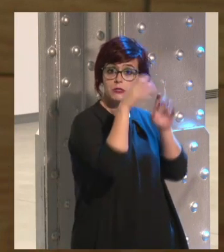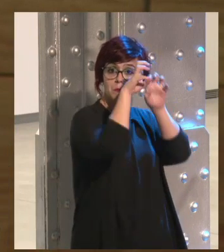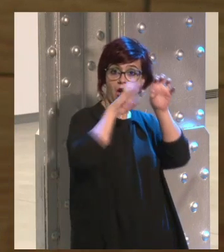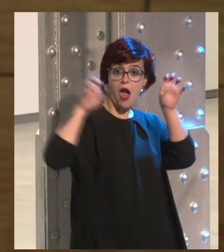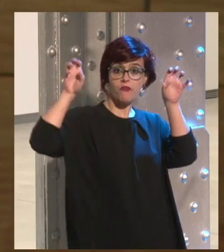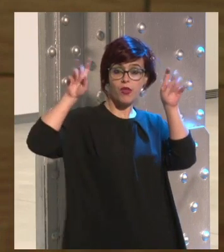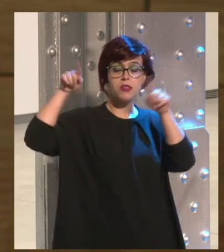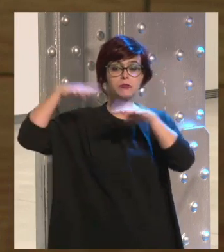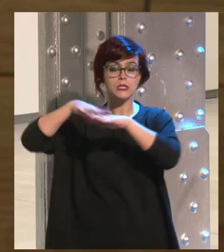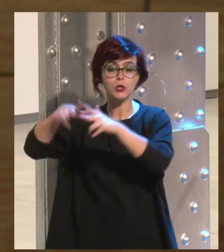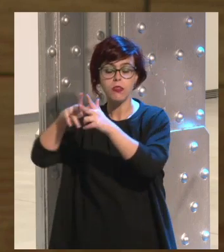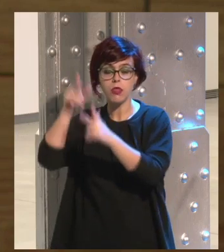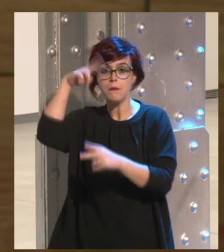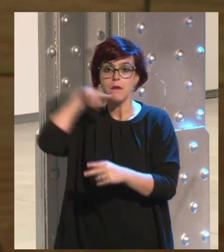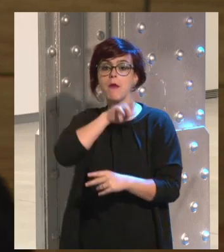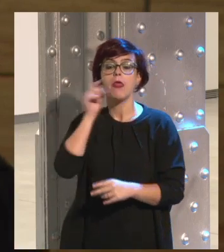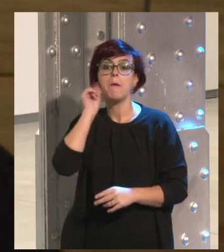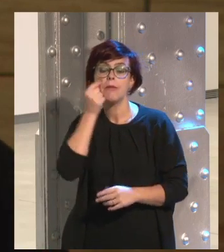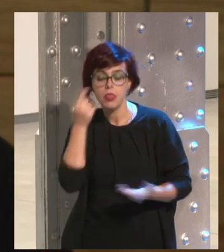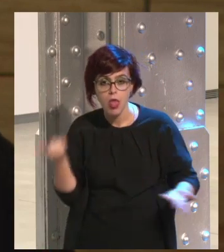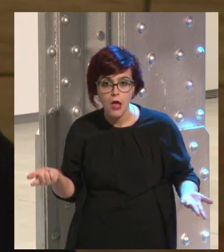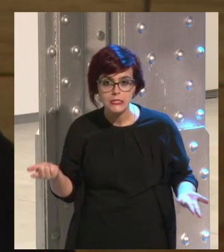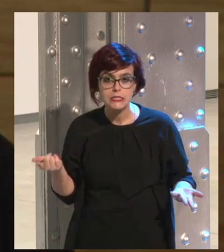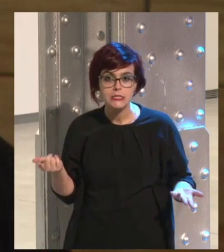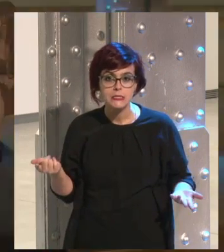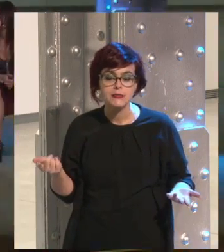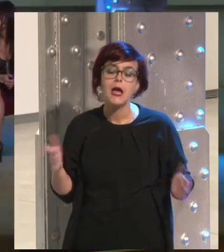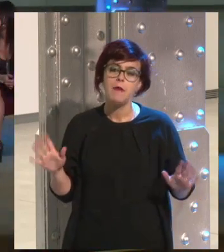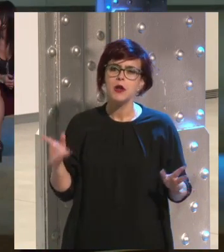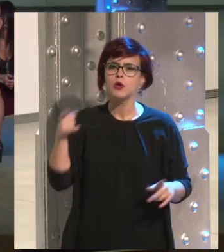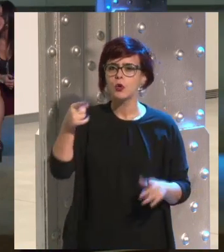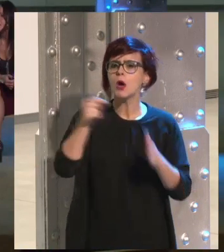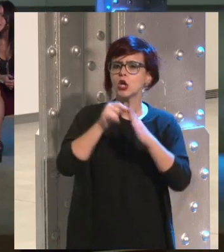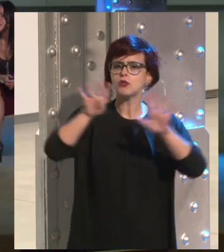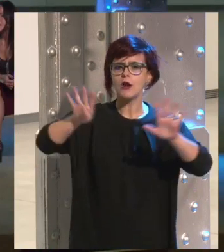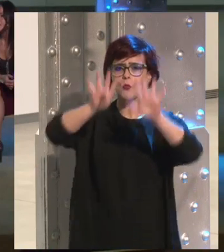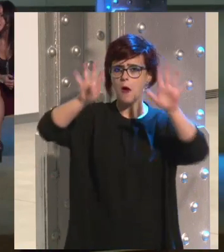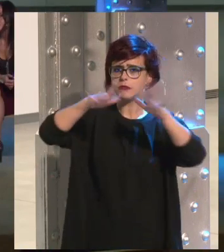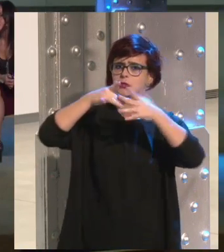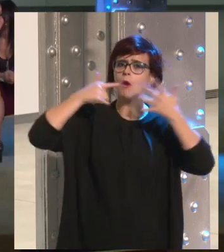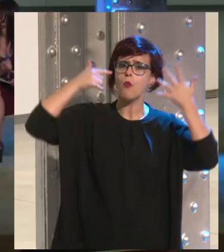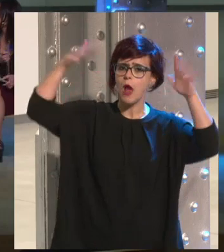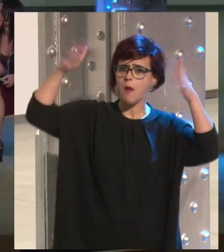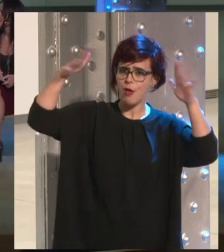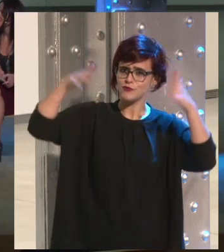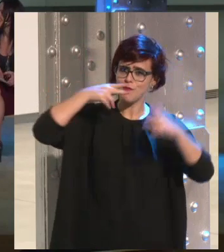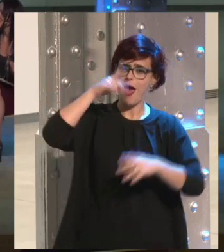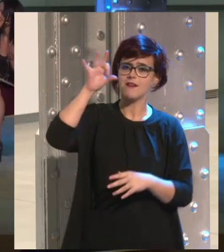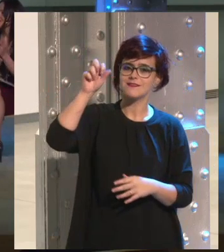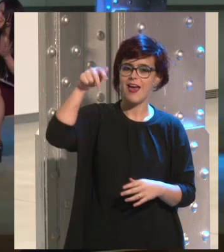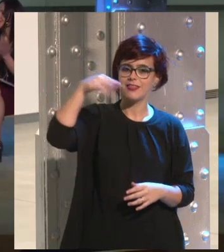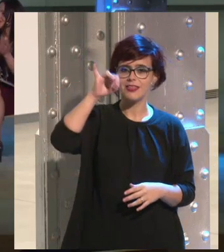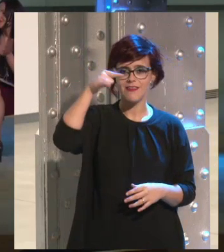aparece en la red social y mi padre o mi madre lo abre. Bueno, pues yo me quedo con la nota del 9 en las redes sociales, así que un aplauso para Santiago, por favor.